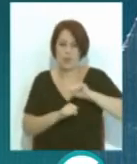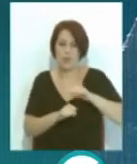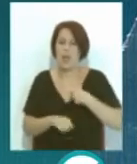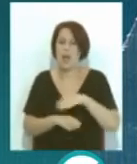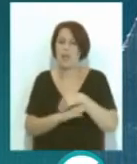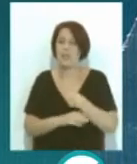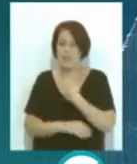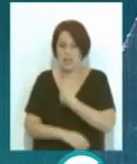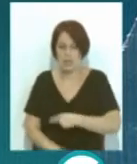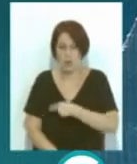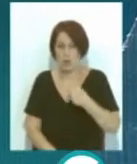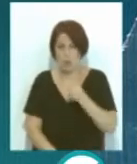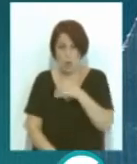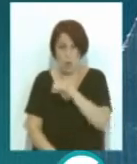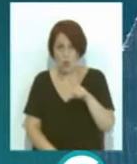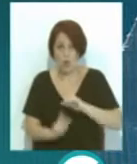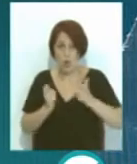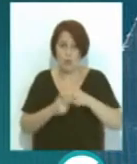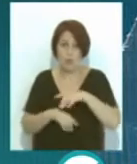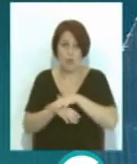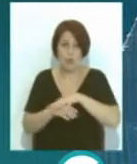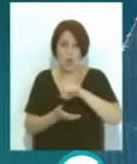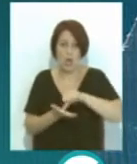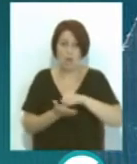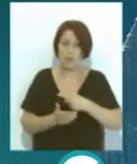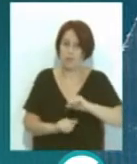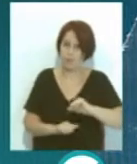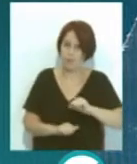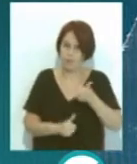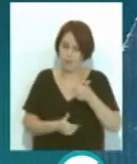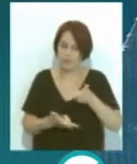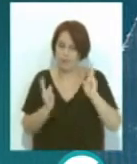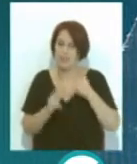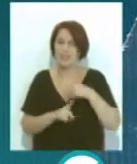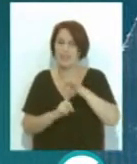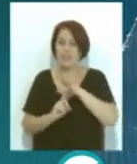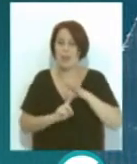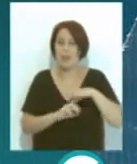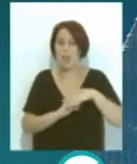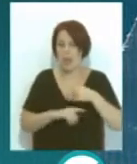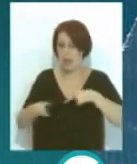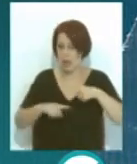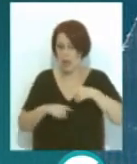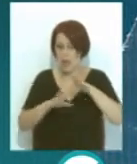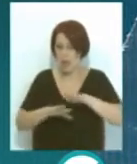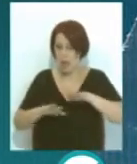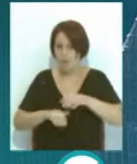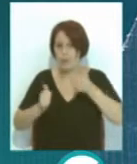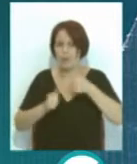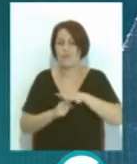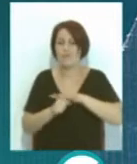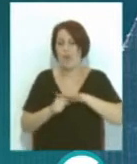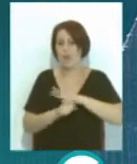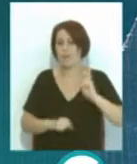11 la junta de gobierno local ha autorizado además la instalación de señales para la ralentización del tráfico en distintos